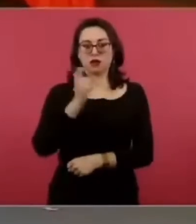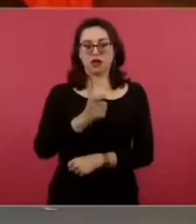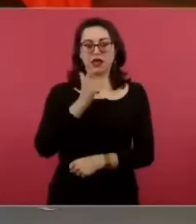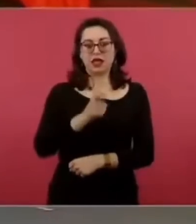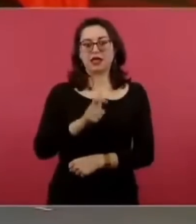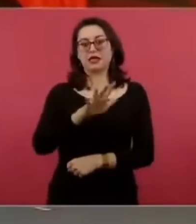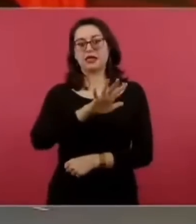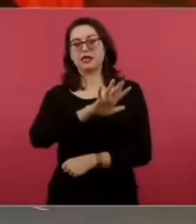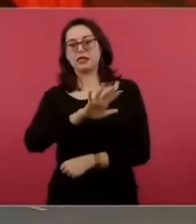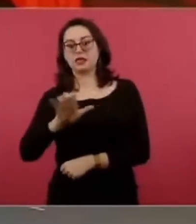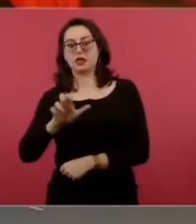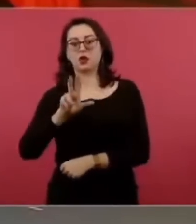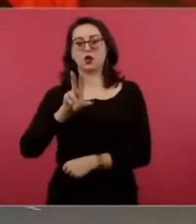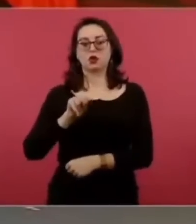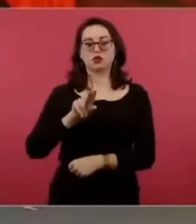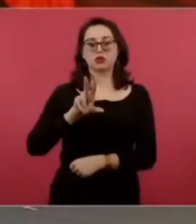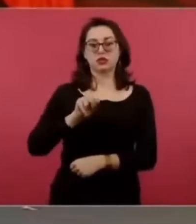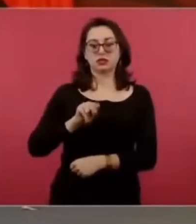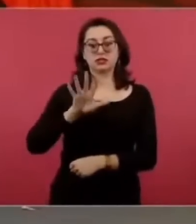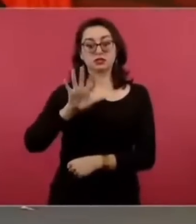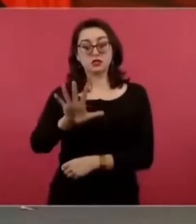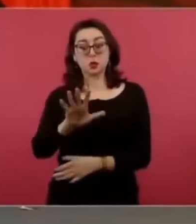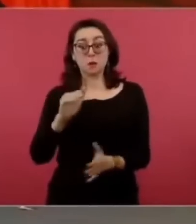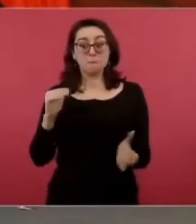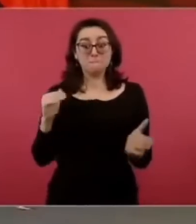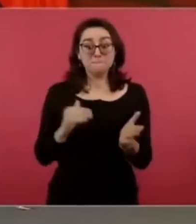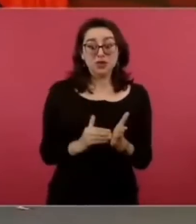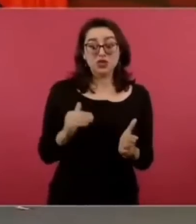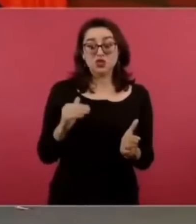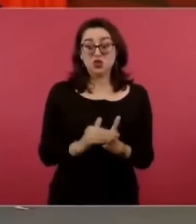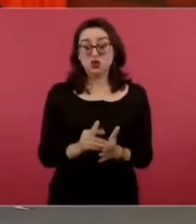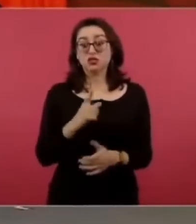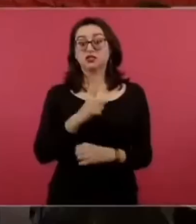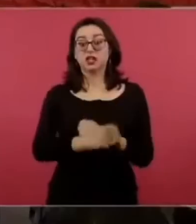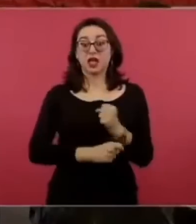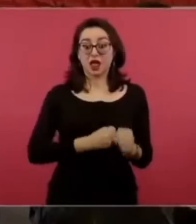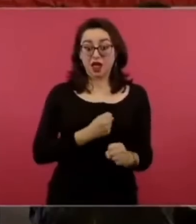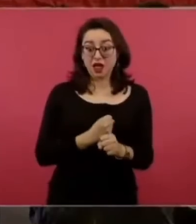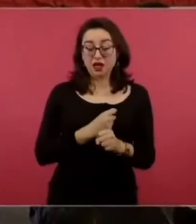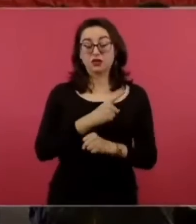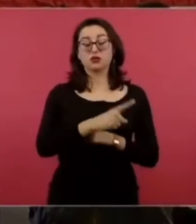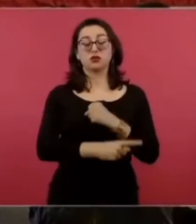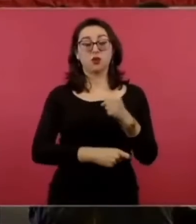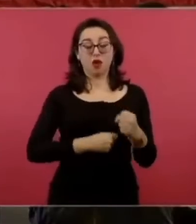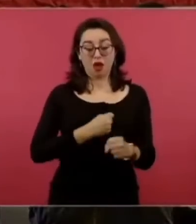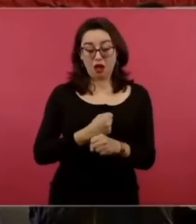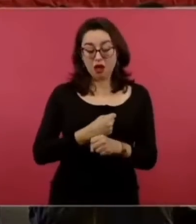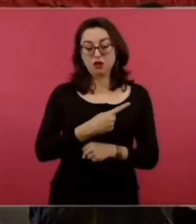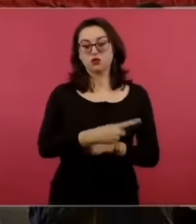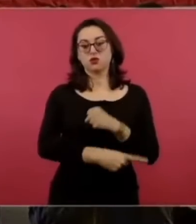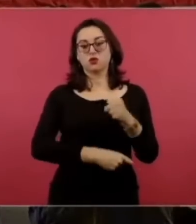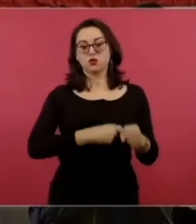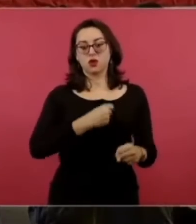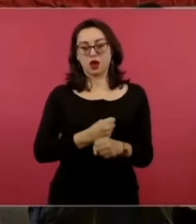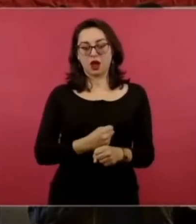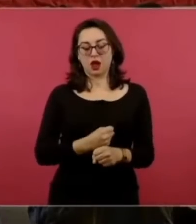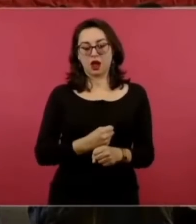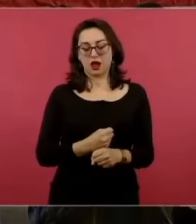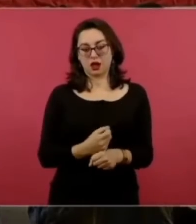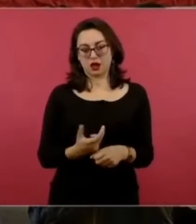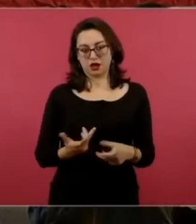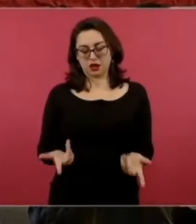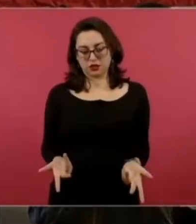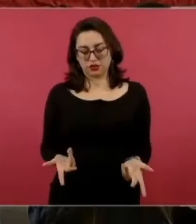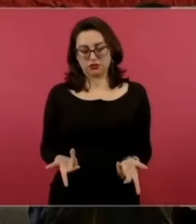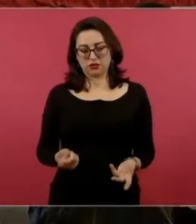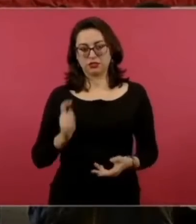por año estamos hablando de alrededor de 50 millones